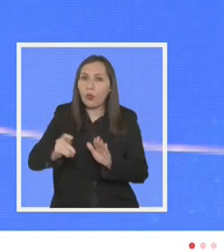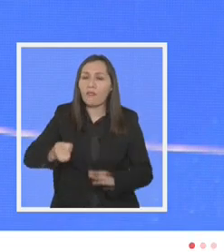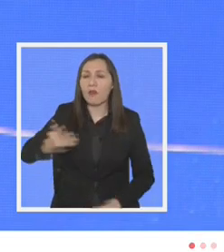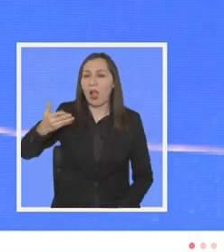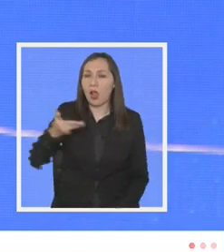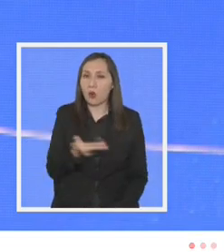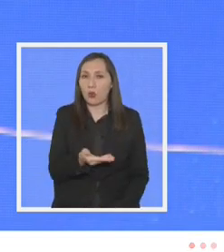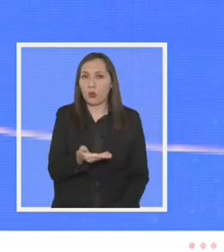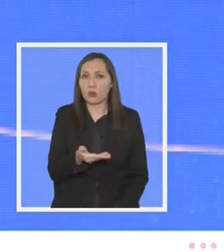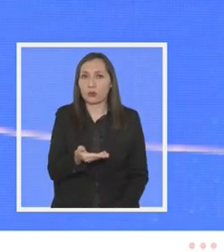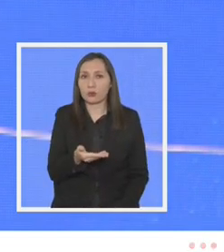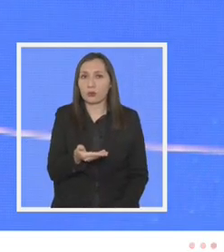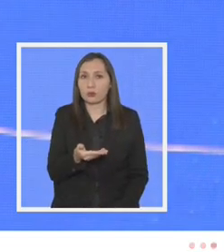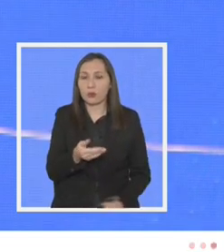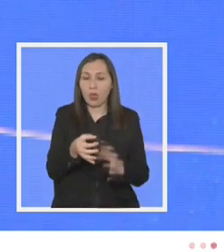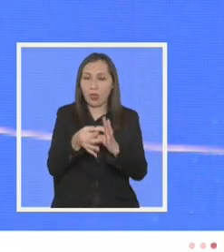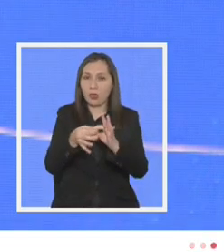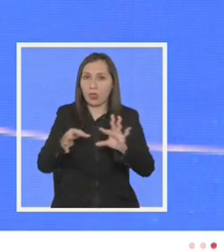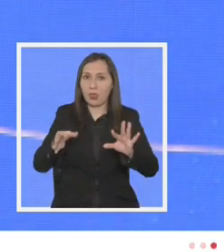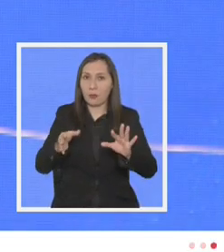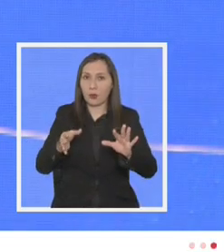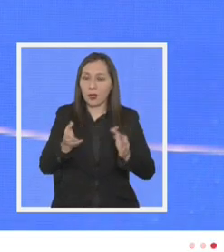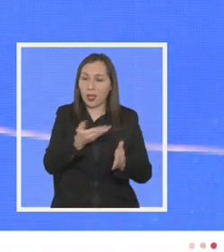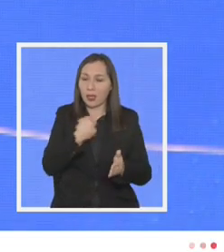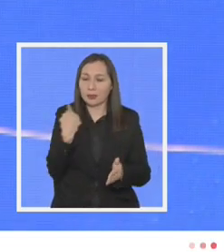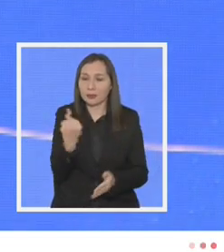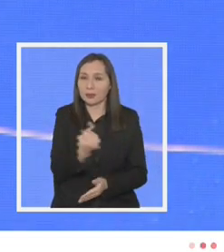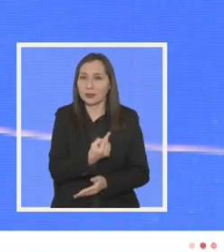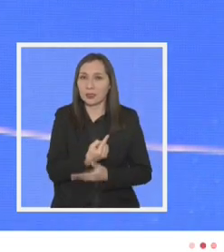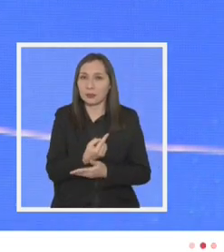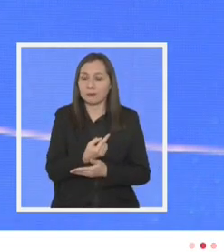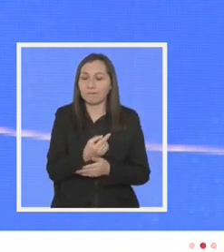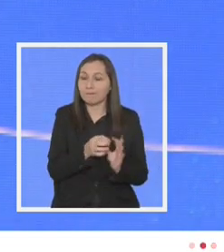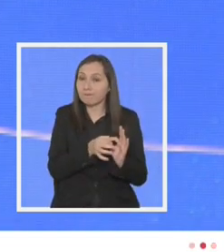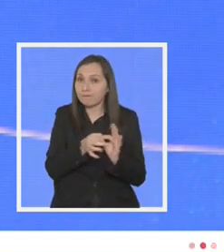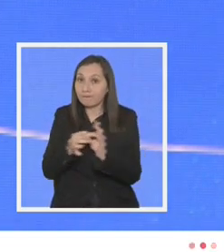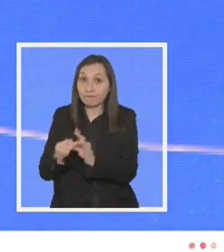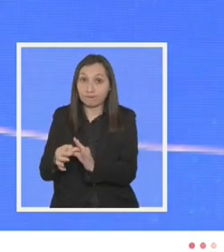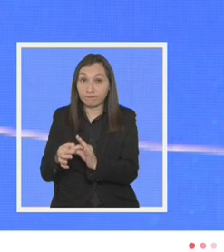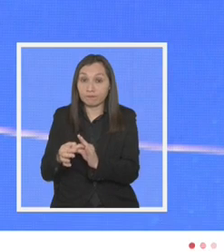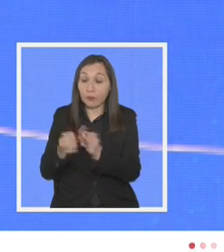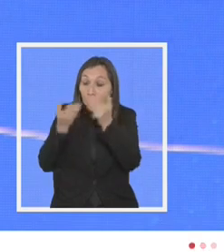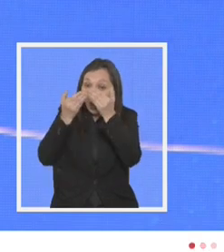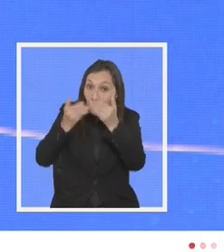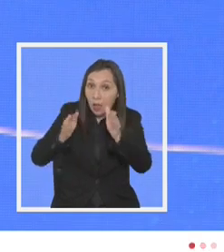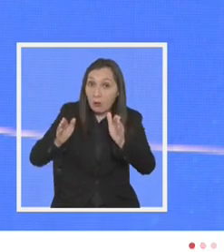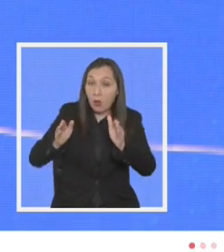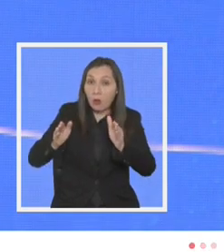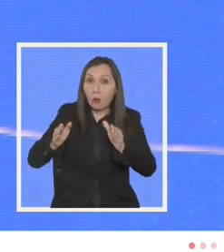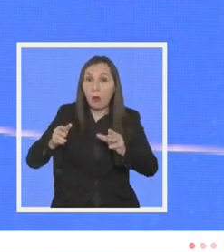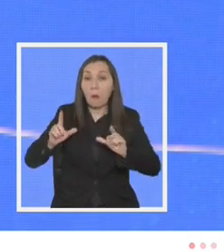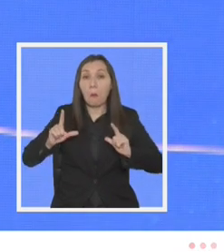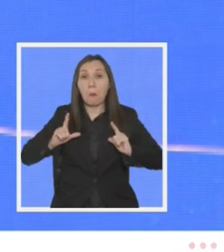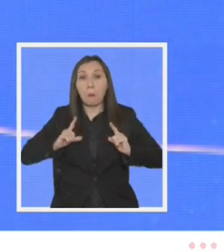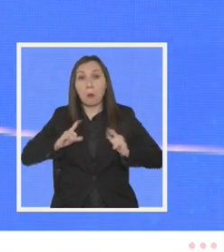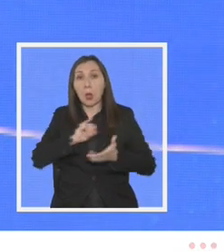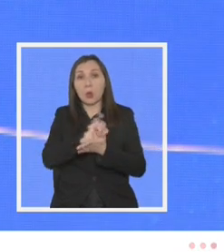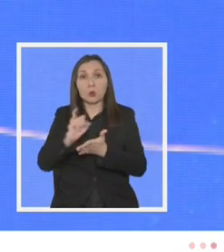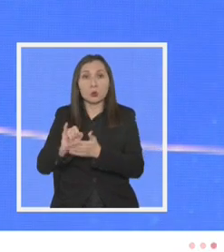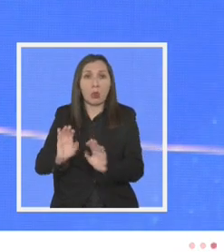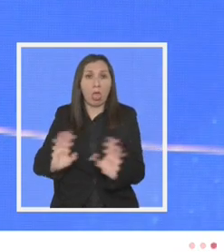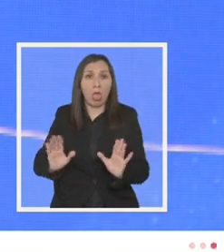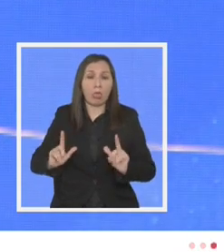valoración de nuestra democracia porque en el espacio que abre la inacción de las instituciones